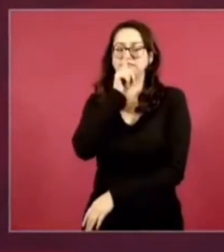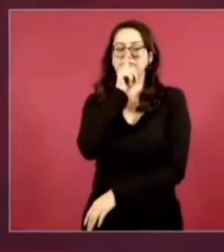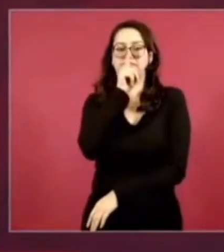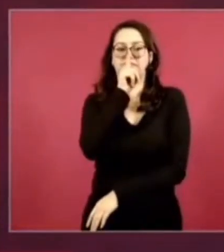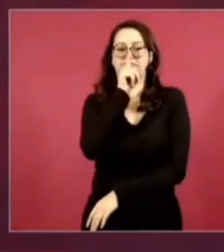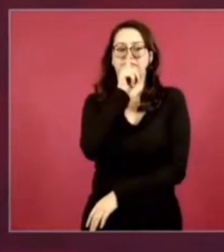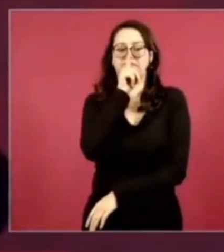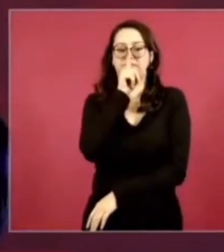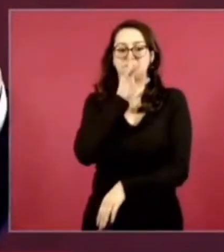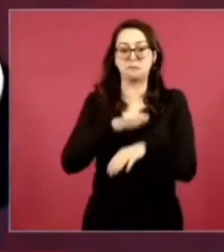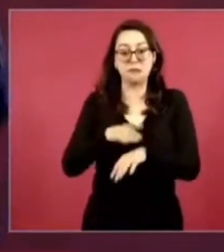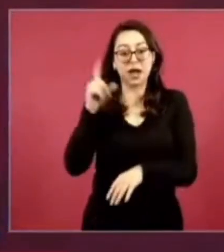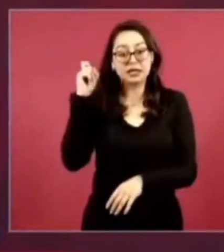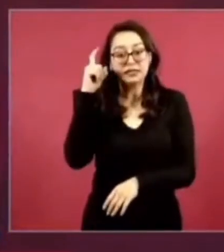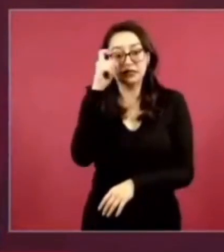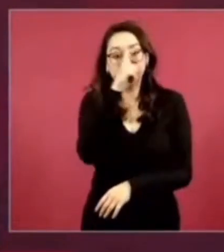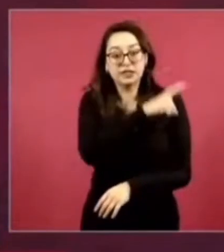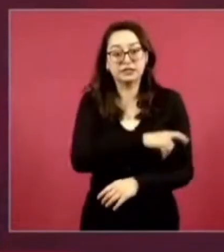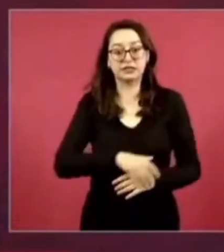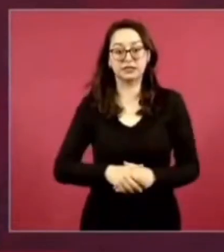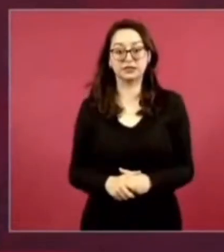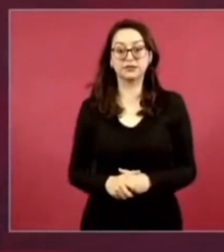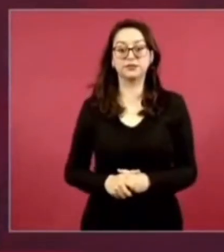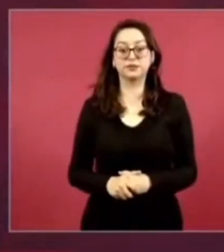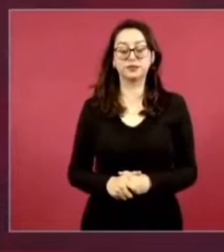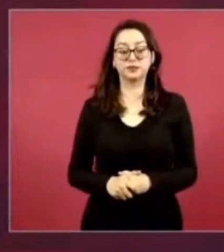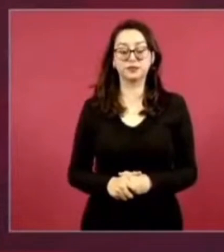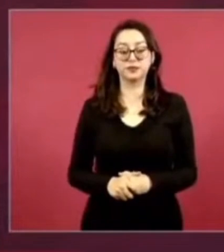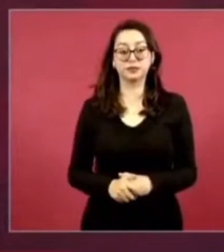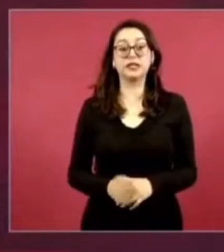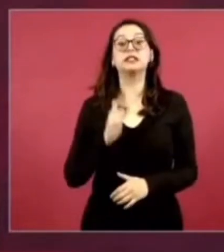Entre más, se avance,